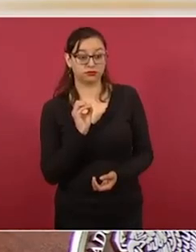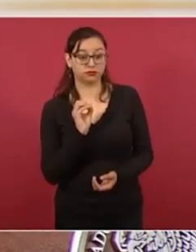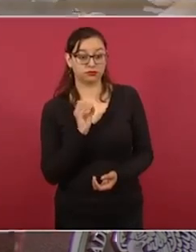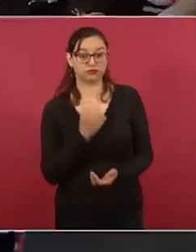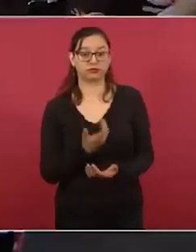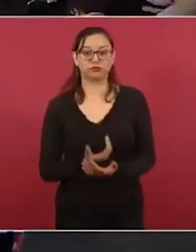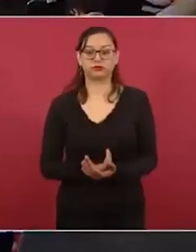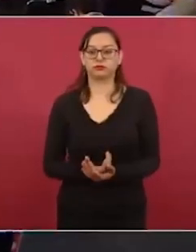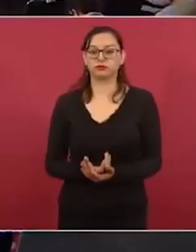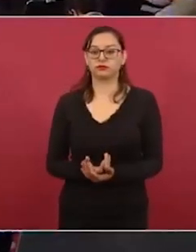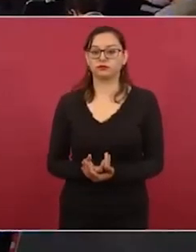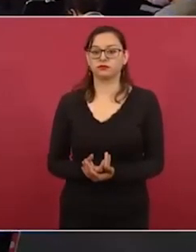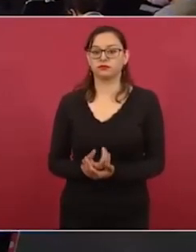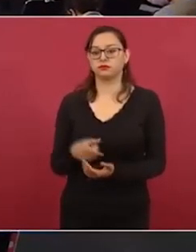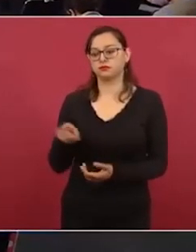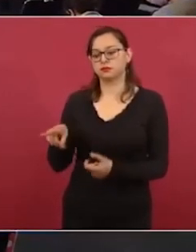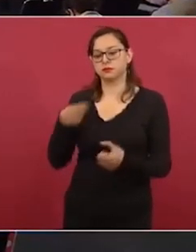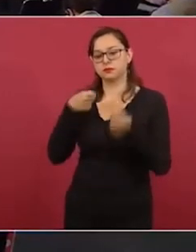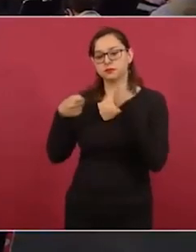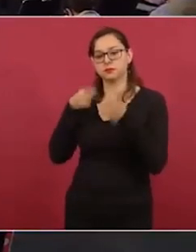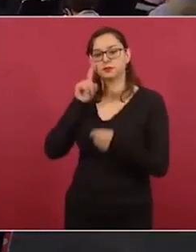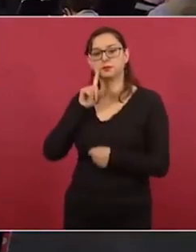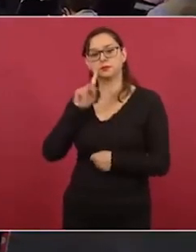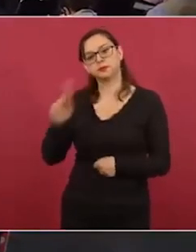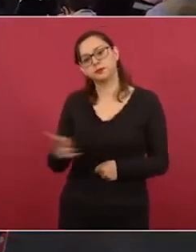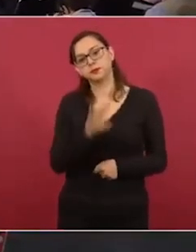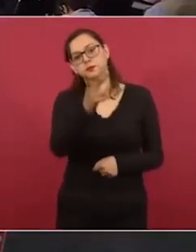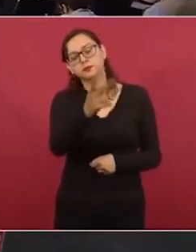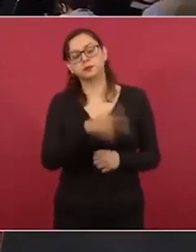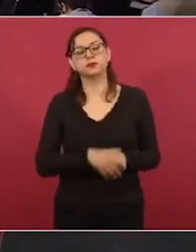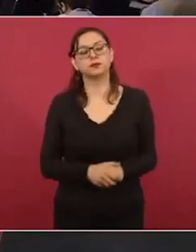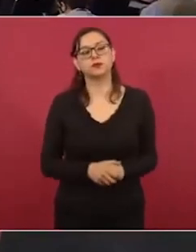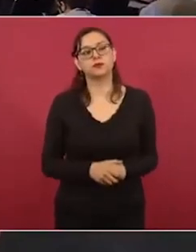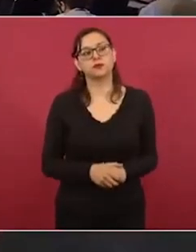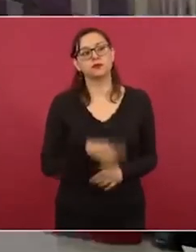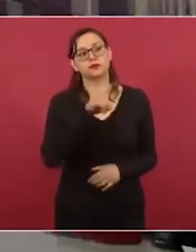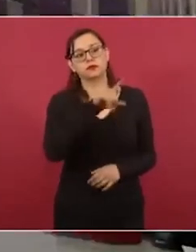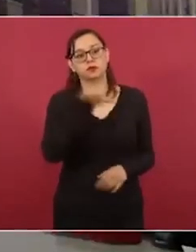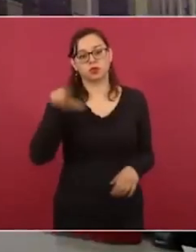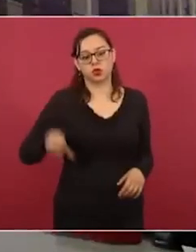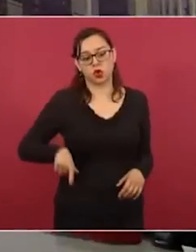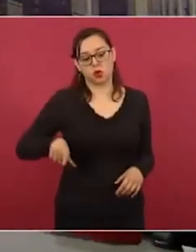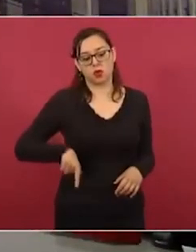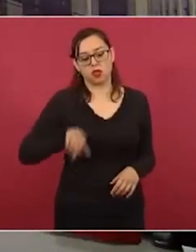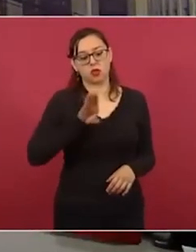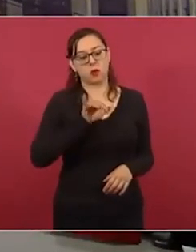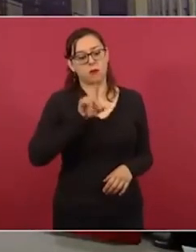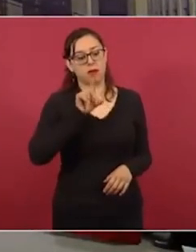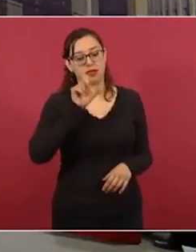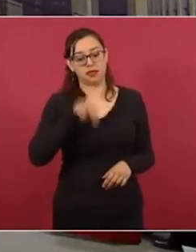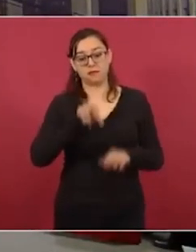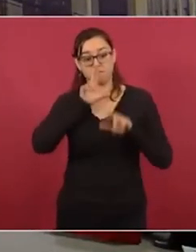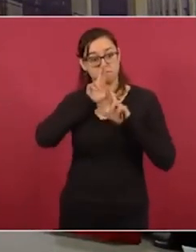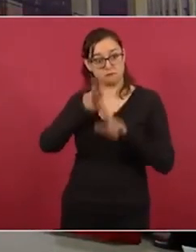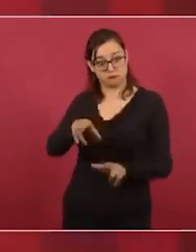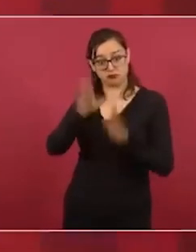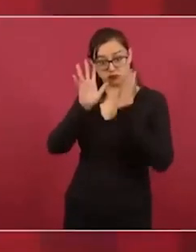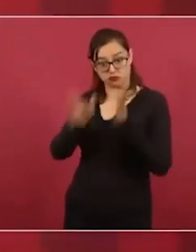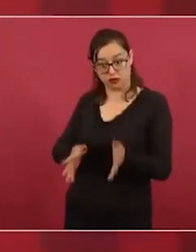¿Hasta el momento el canciller no le ha informado si el gobierno de Biden ya tiene una respuesta sobre el tema? Todavía no,